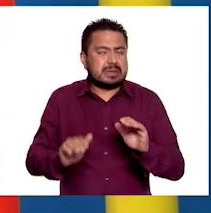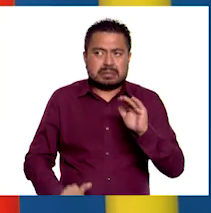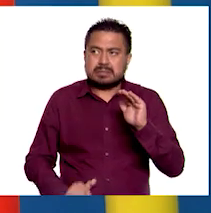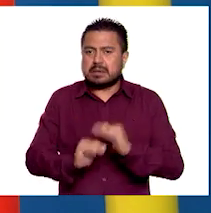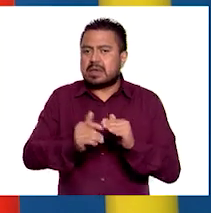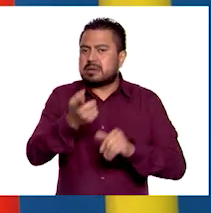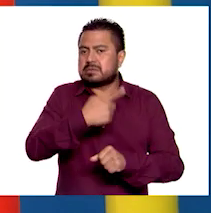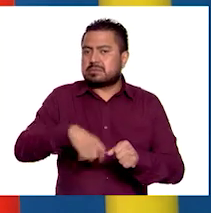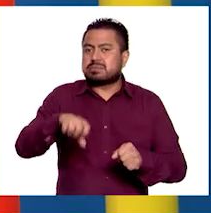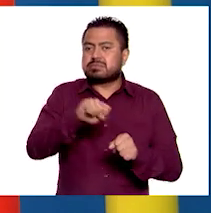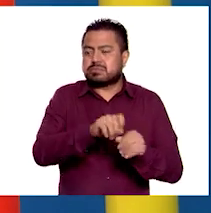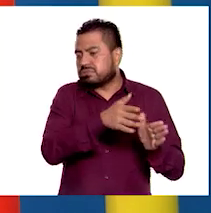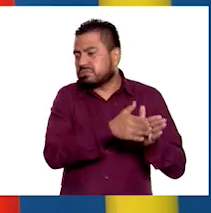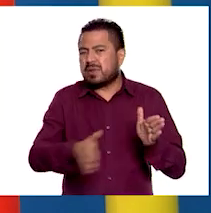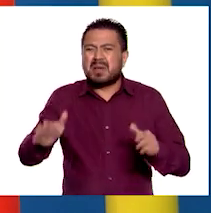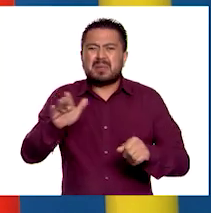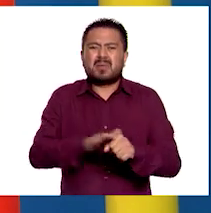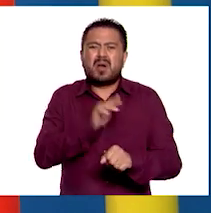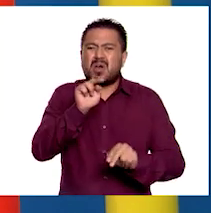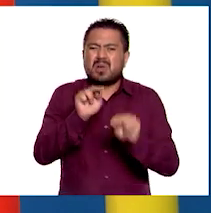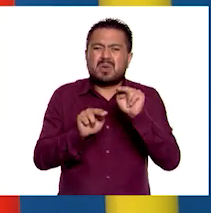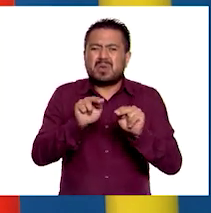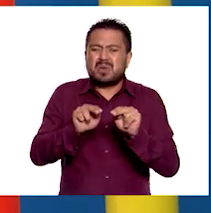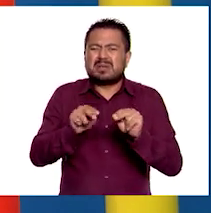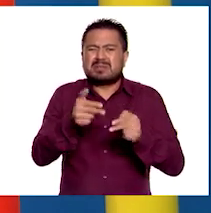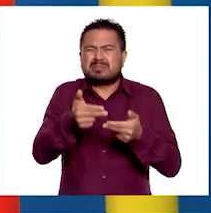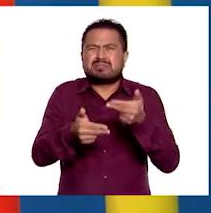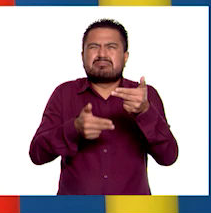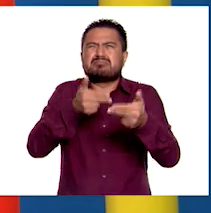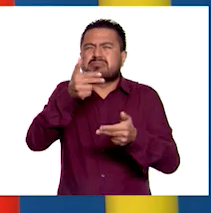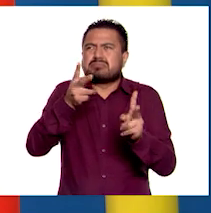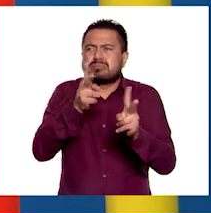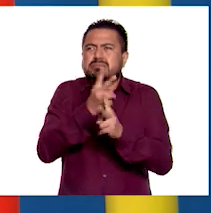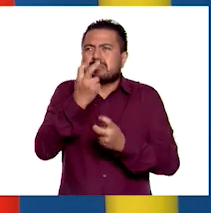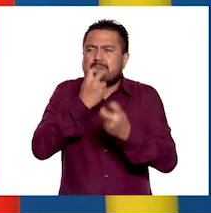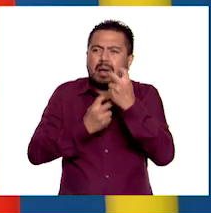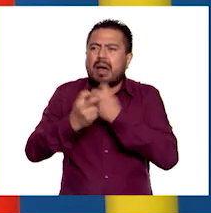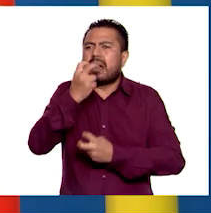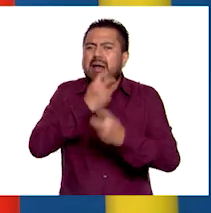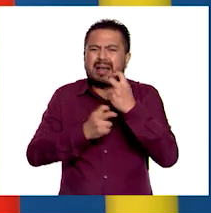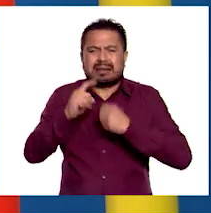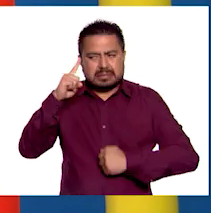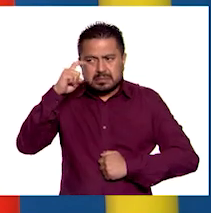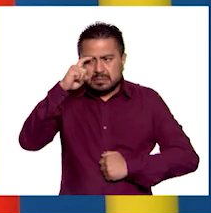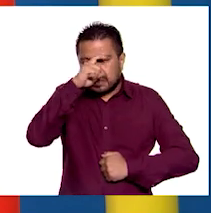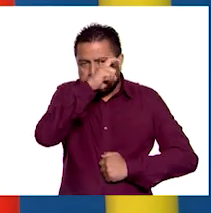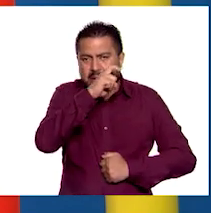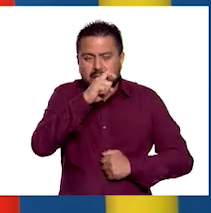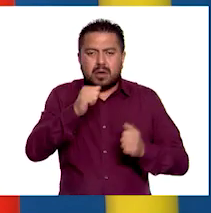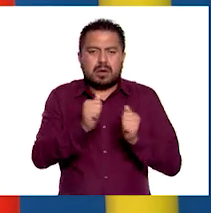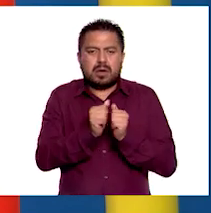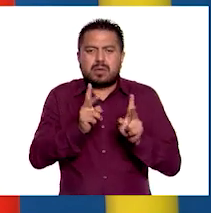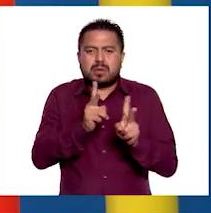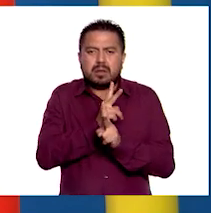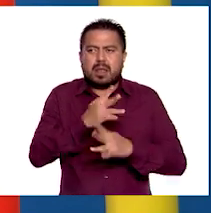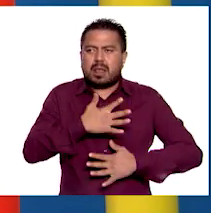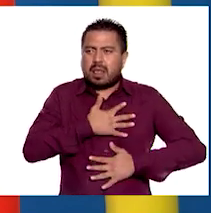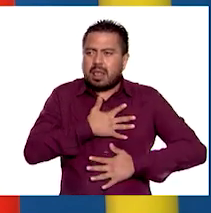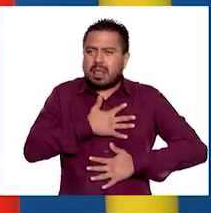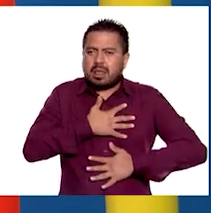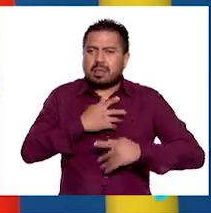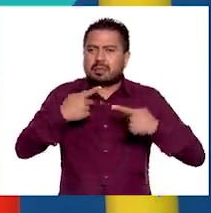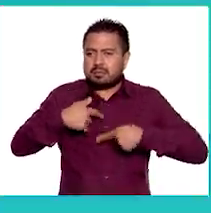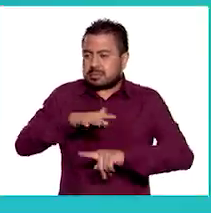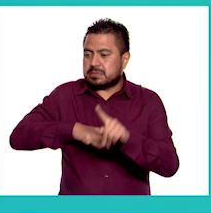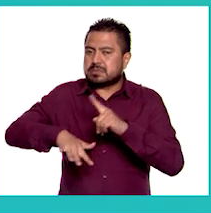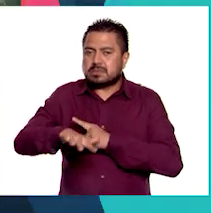varias semanas por los altos niveles de contaminación atmosférica que generaban complicaciones en las vías respiratorias de la población.